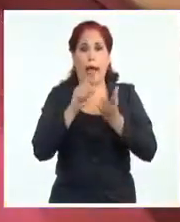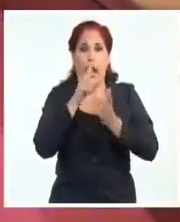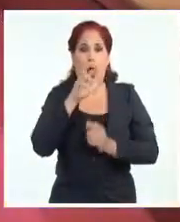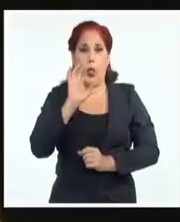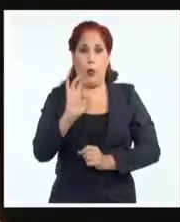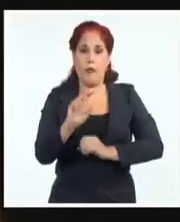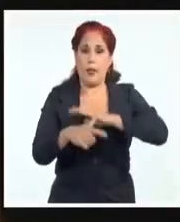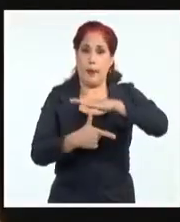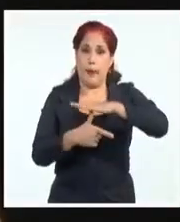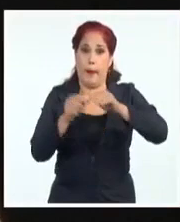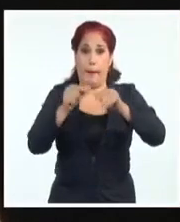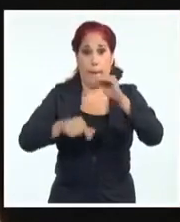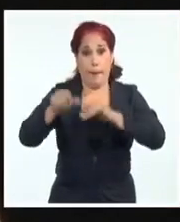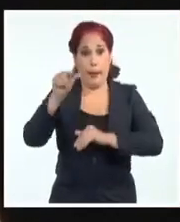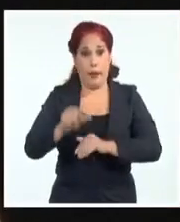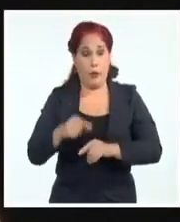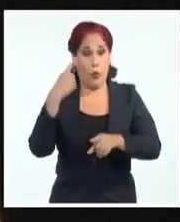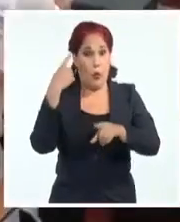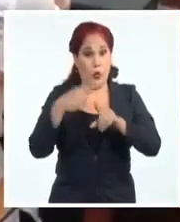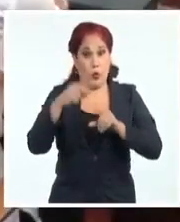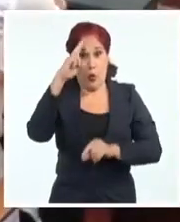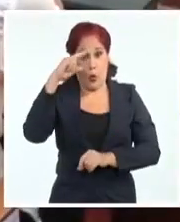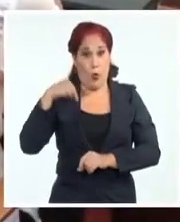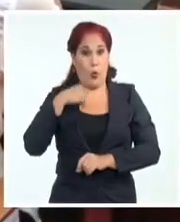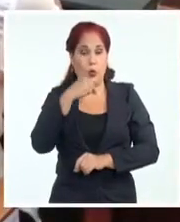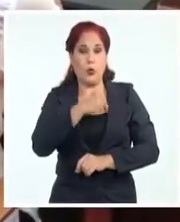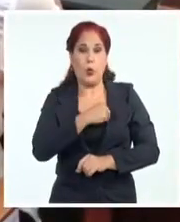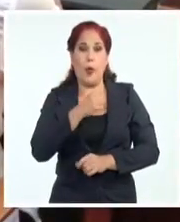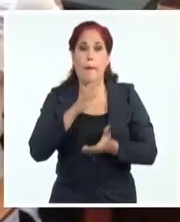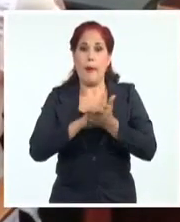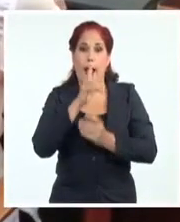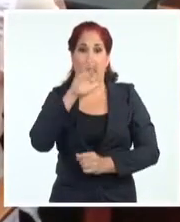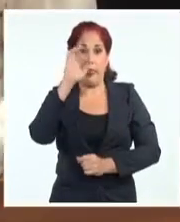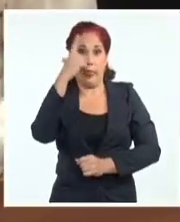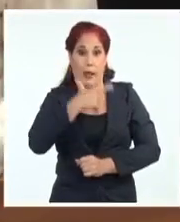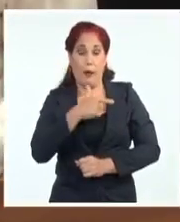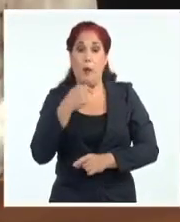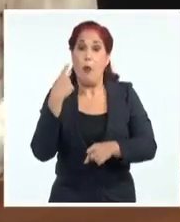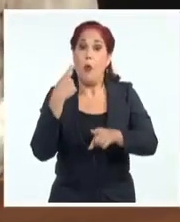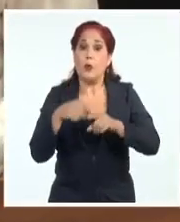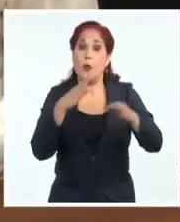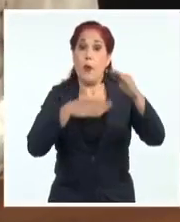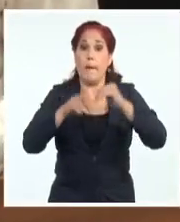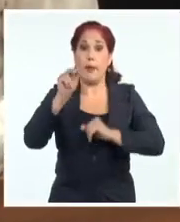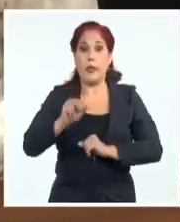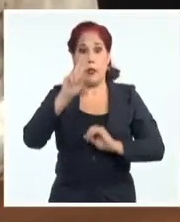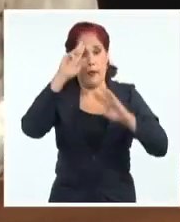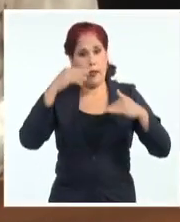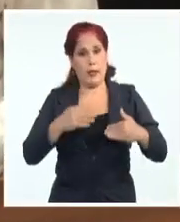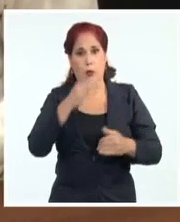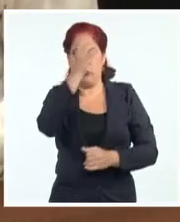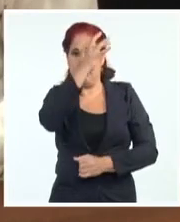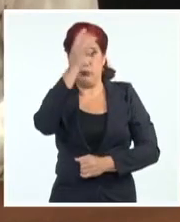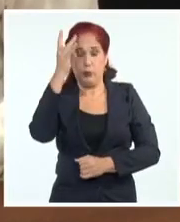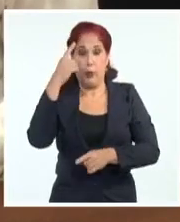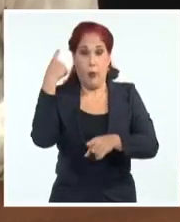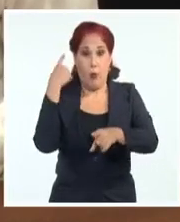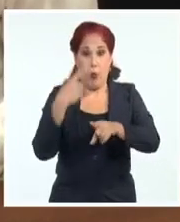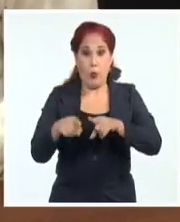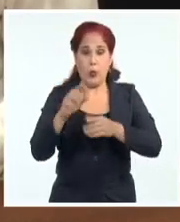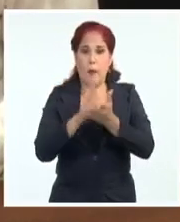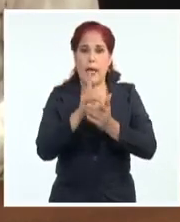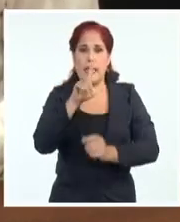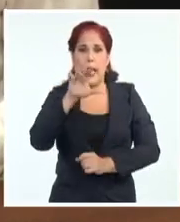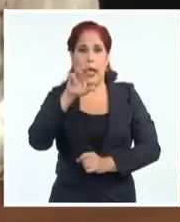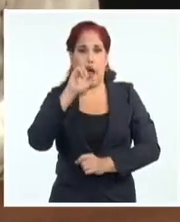ministro. El doctor José Ángel Portal Miranda, miembro del Comité Central y ministro de Salud Pública. Marcelino Medina González,